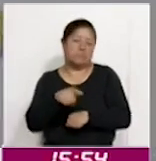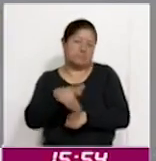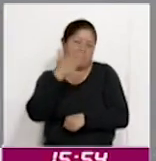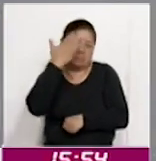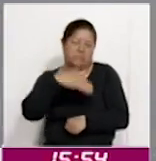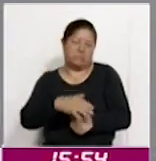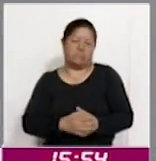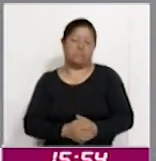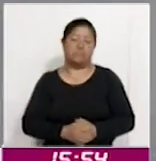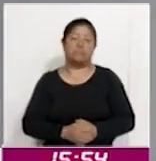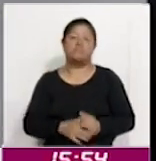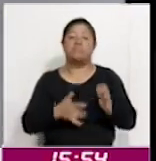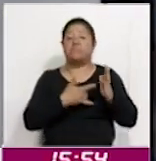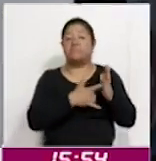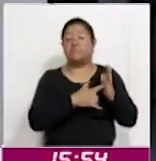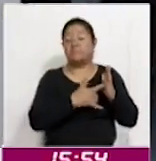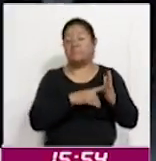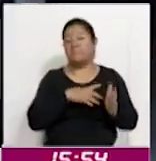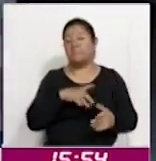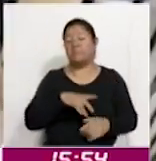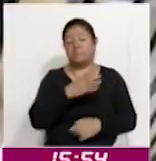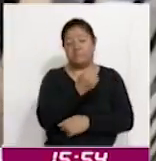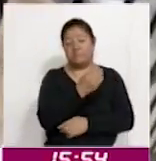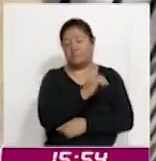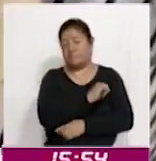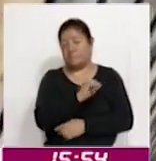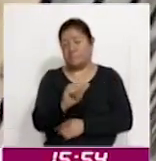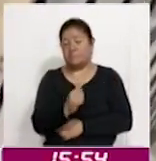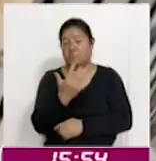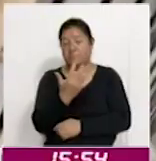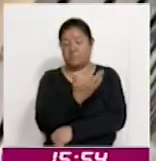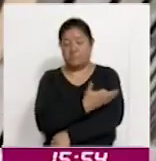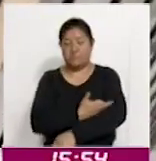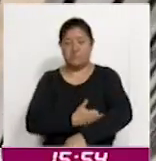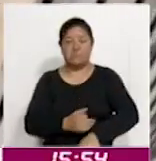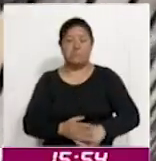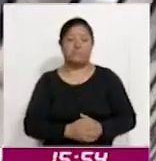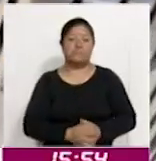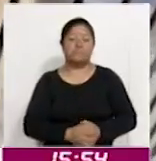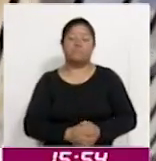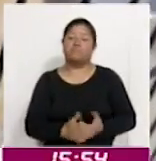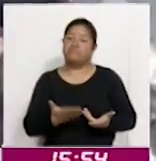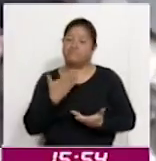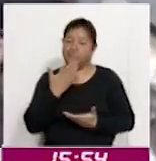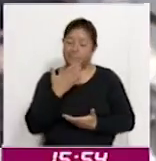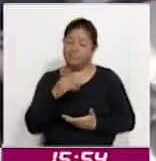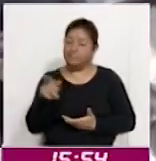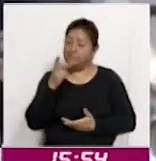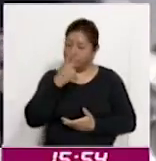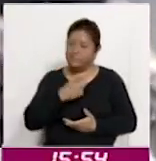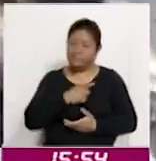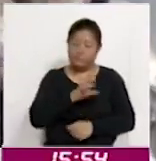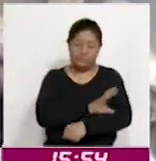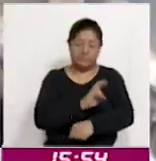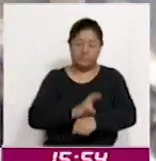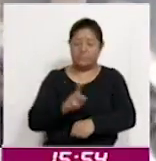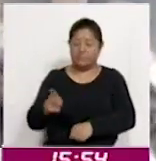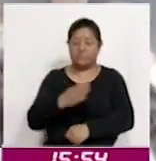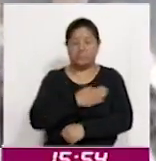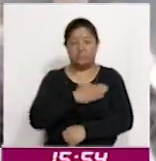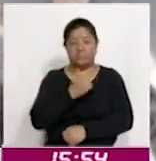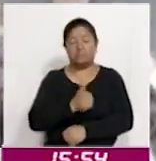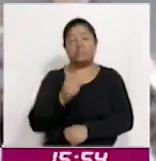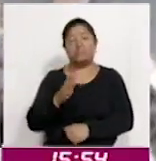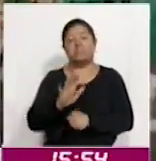Bien, el horario va a ser de 9 de la mañana a 5 de la tarde. Pues bien, así como nos comenta la Coordinadora de Bienestar